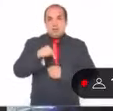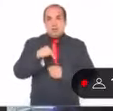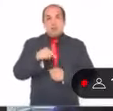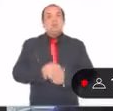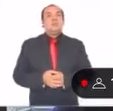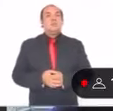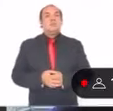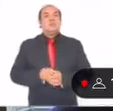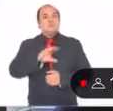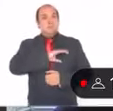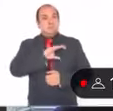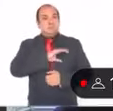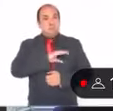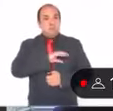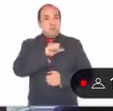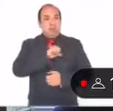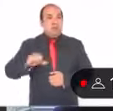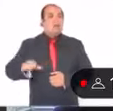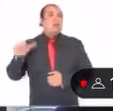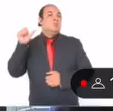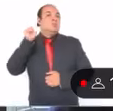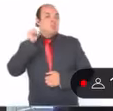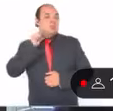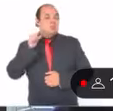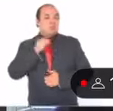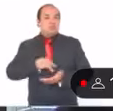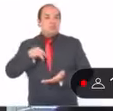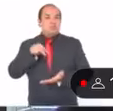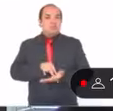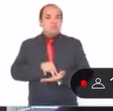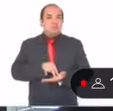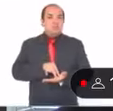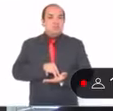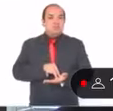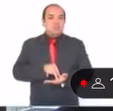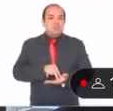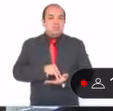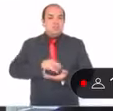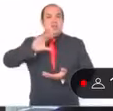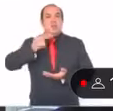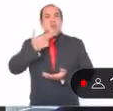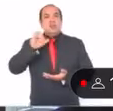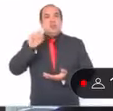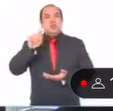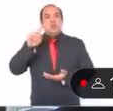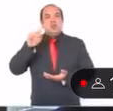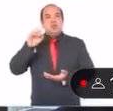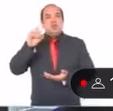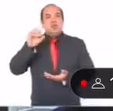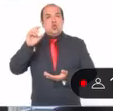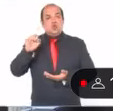querida alcaldía de Azcapotzalco, de los chintololos luchadores